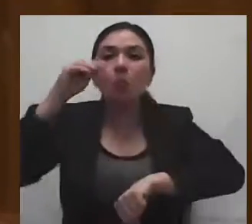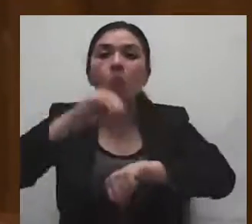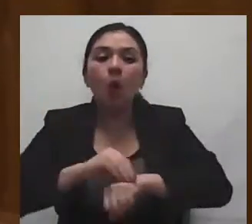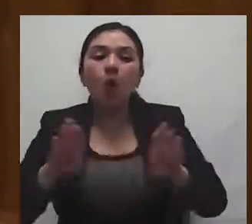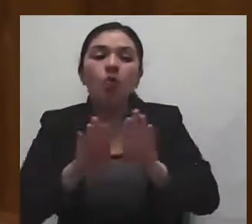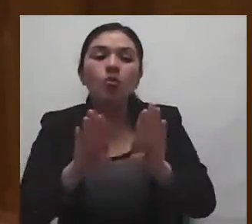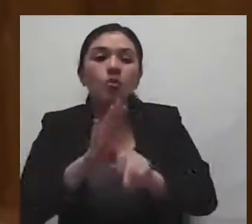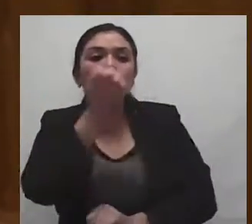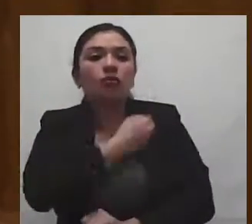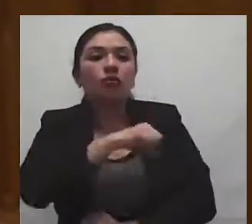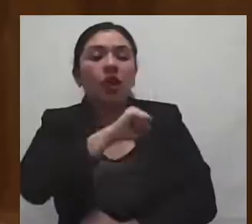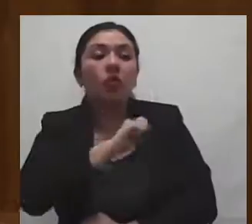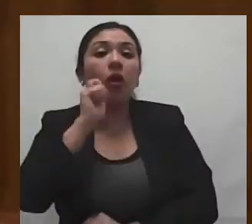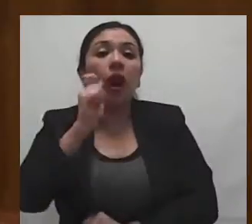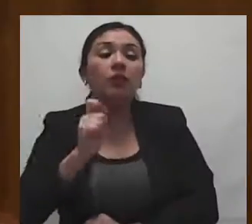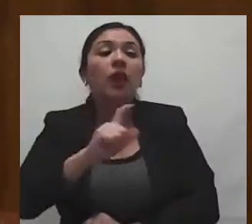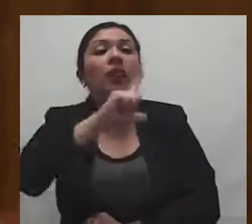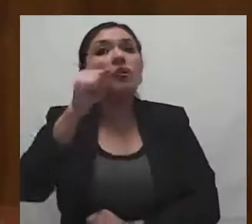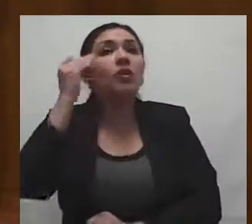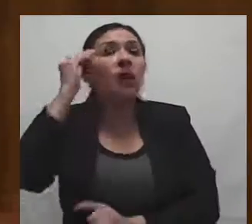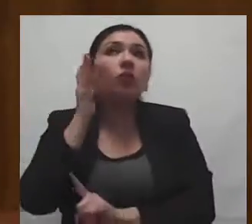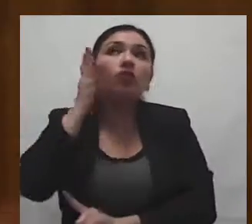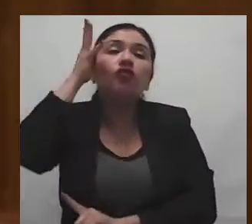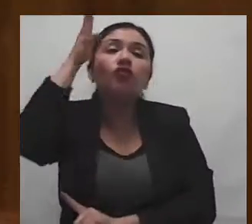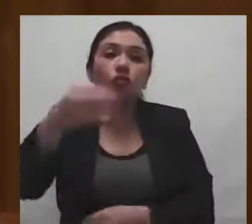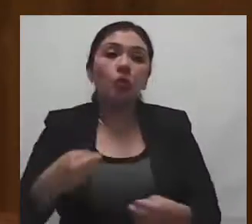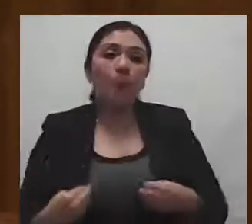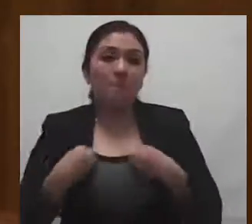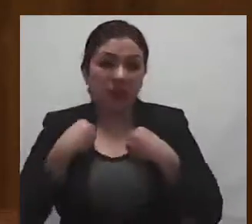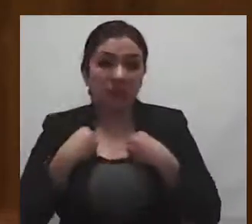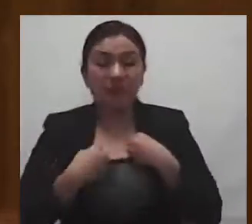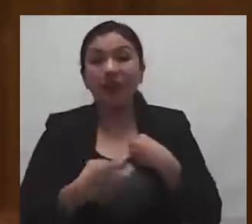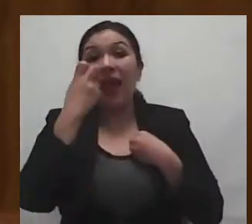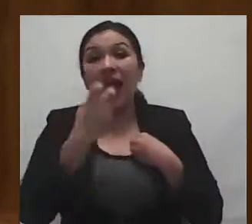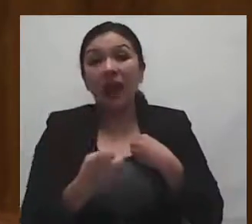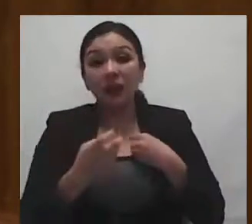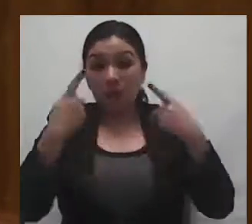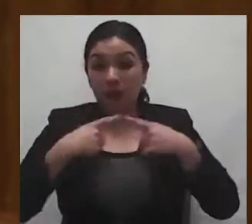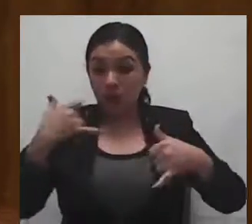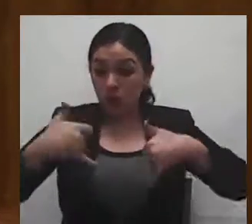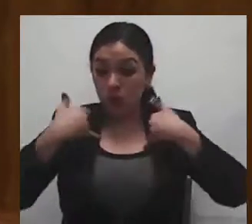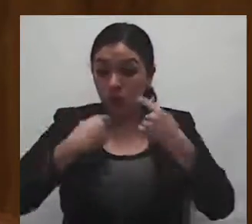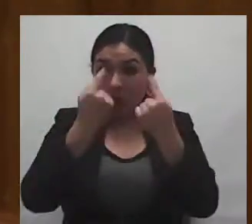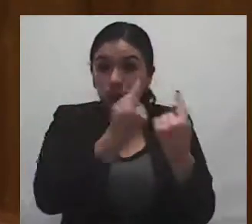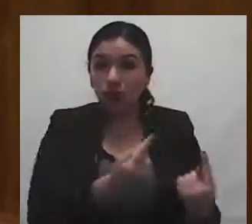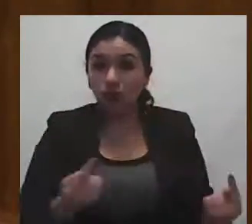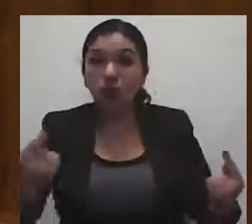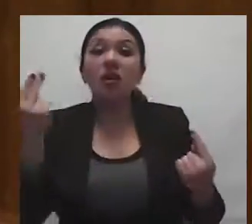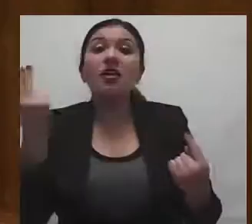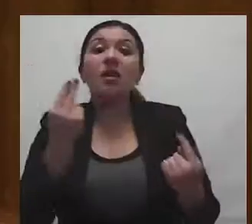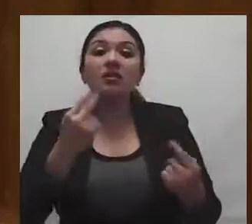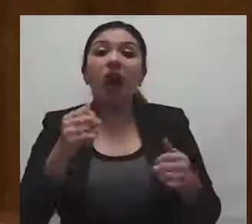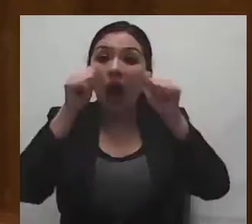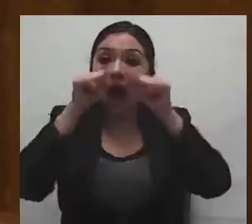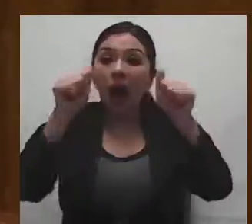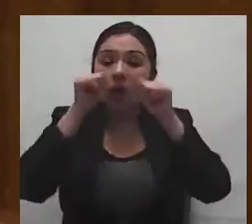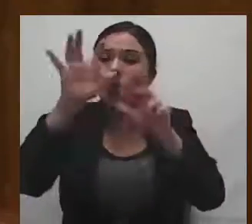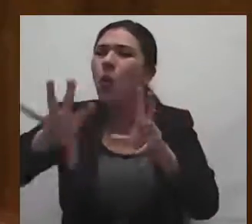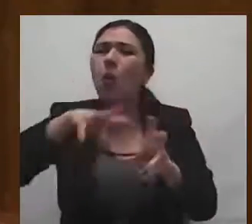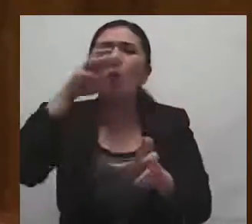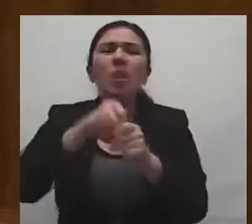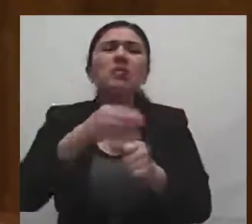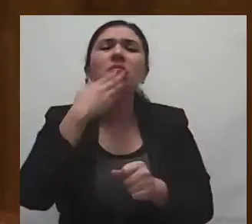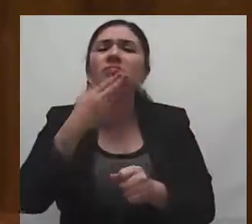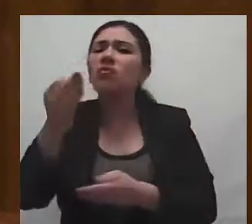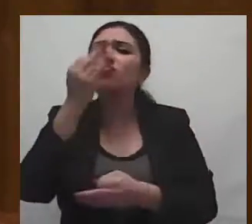en etapas posteriores de la vida. En este sentido, los menores requieren tener cubierta de forma completa todas las